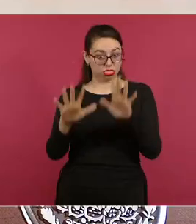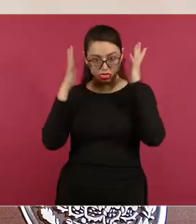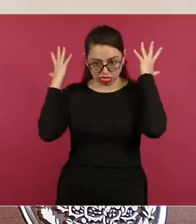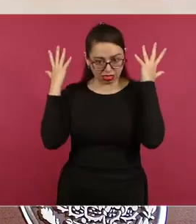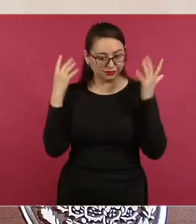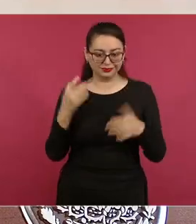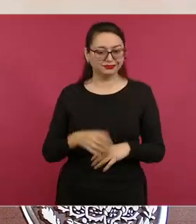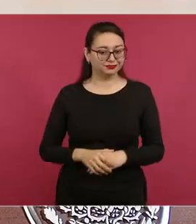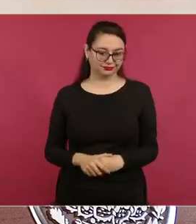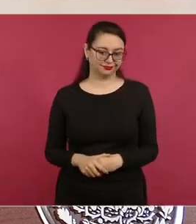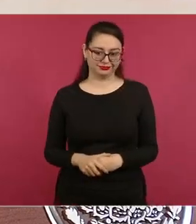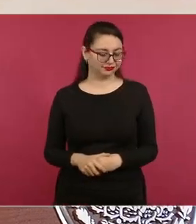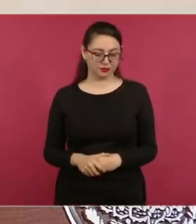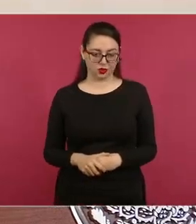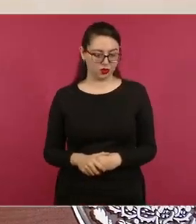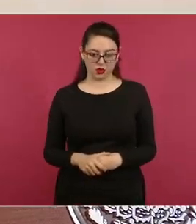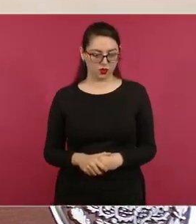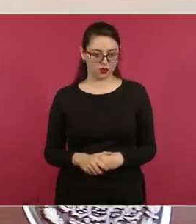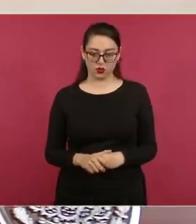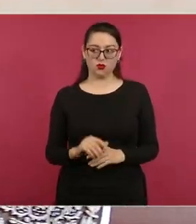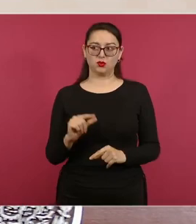Y la defensa,